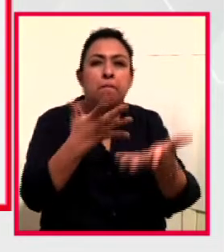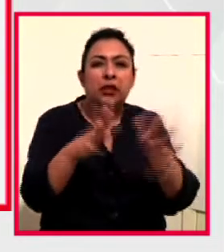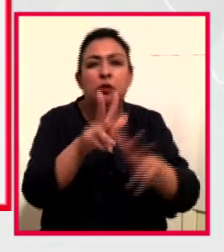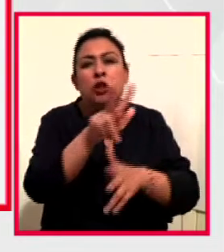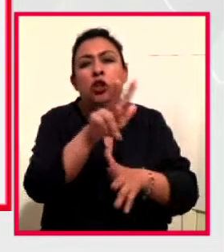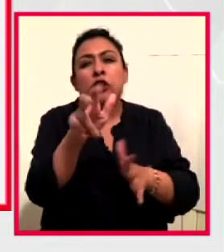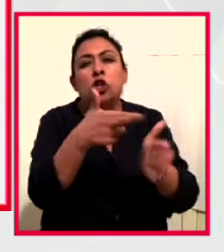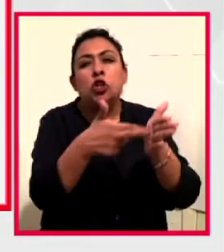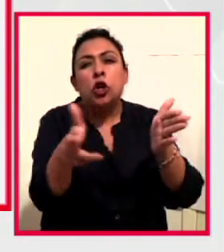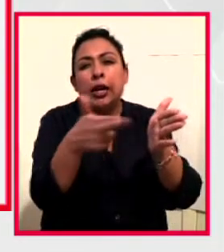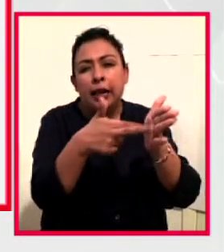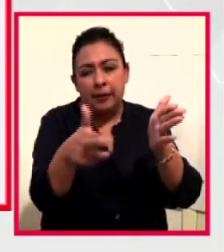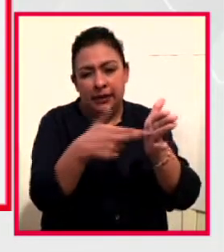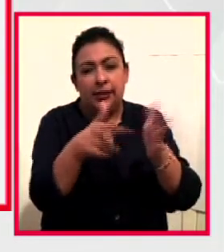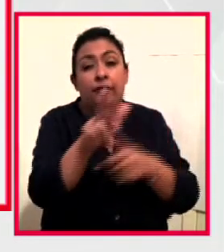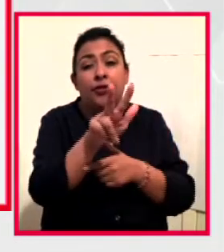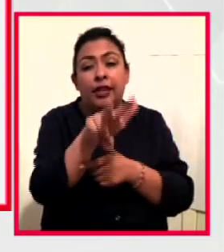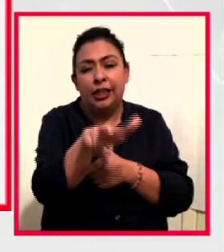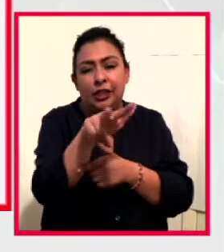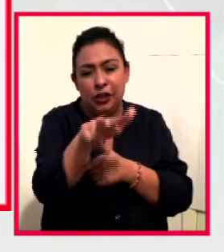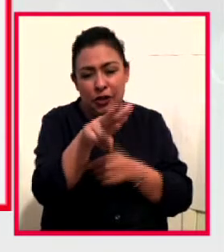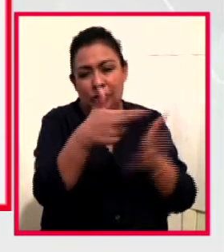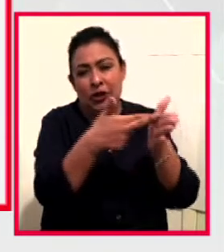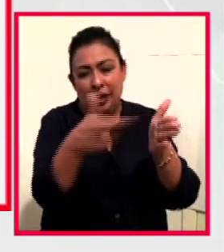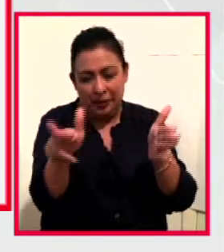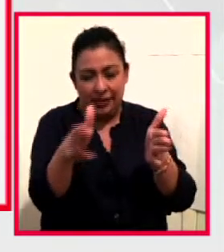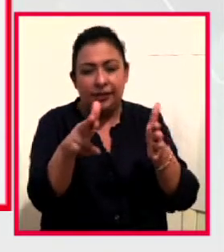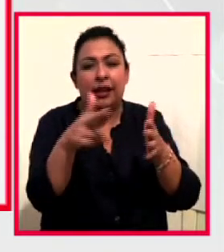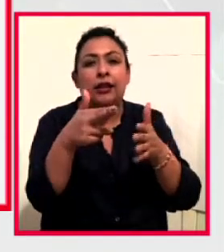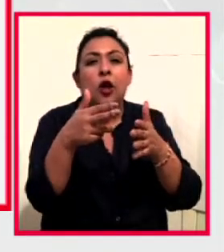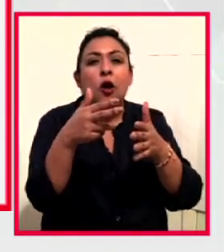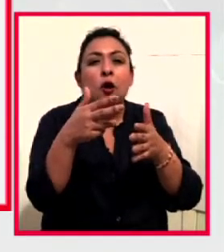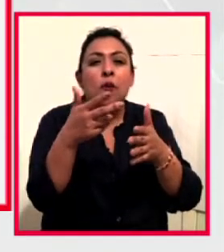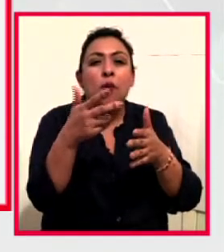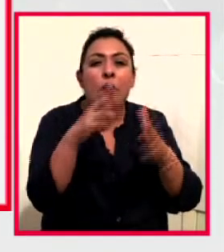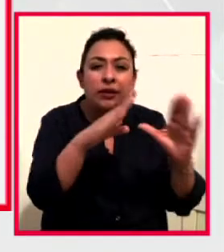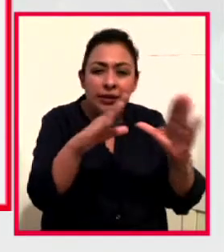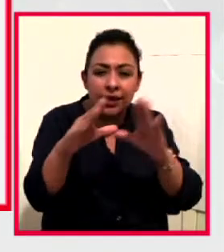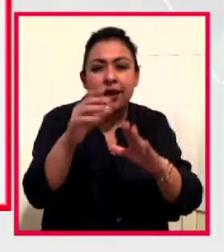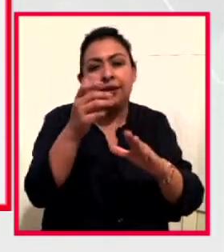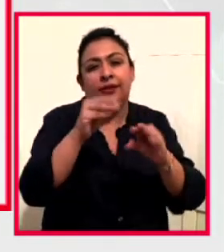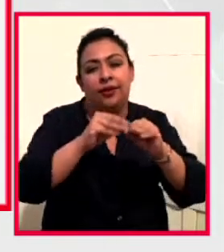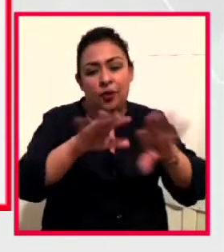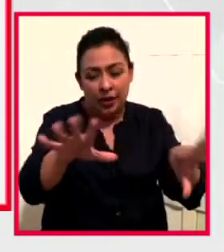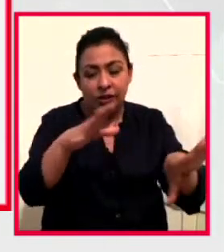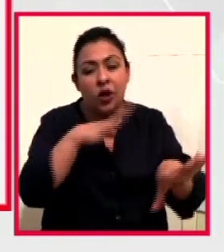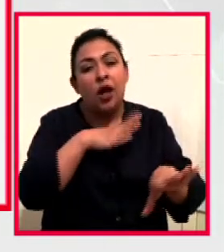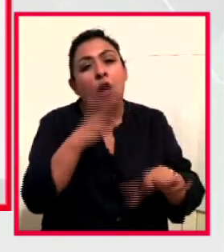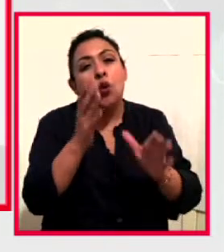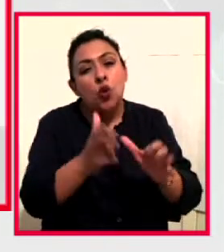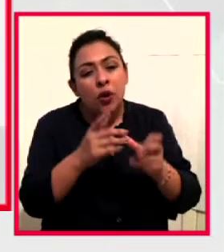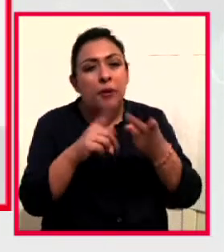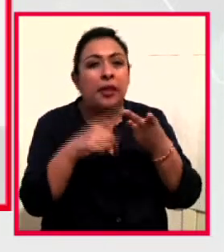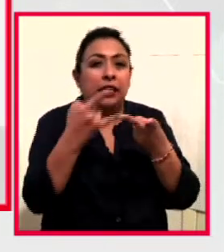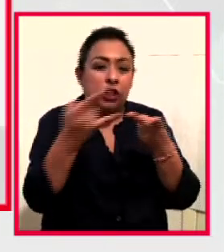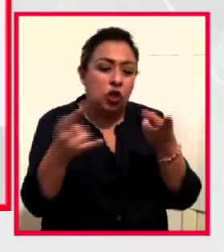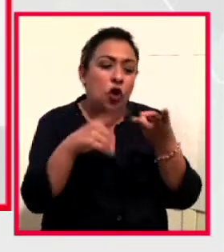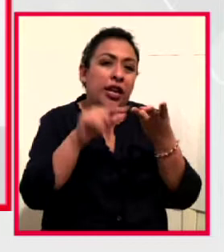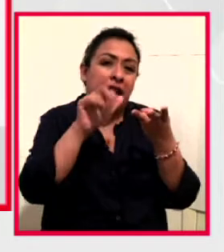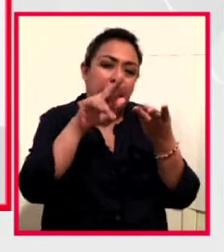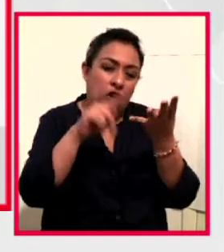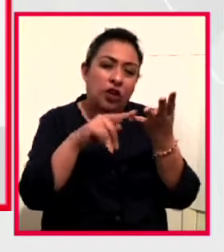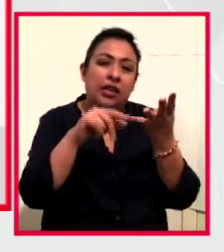revistas de corte académico y divulgación. Los temas que abarcan van desde la conservación, historia, arqueología, antropología y